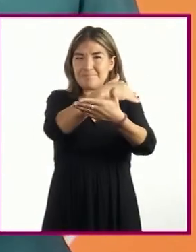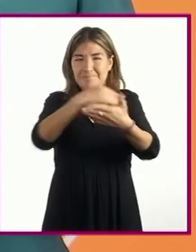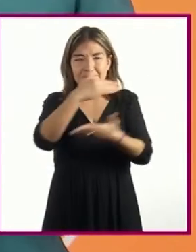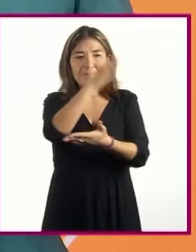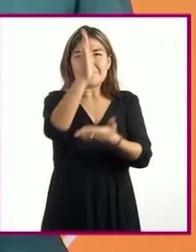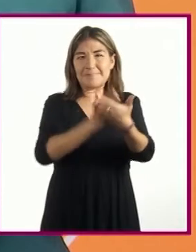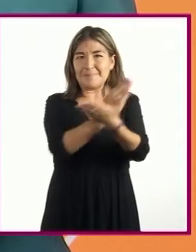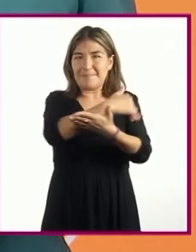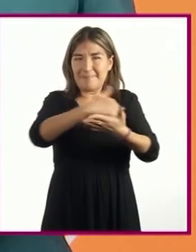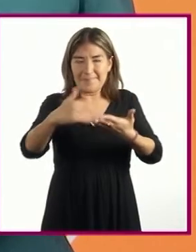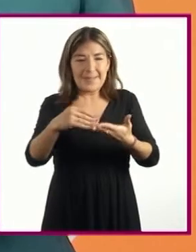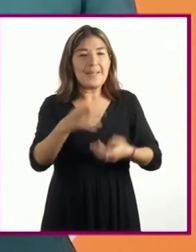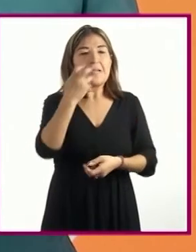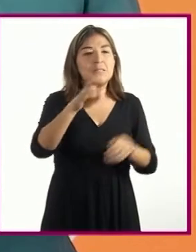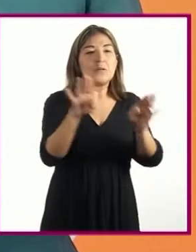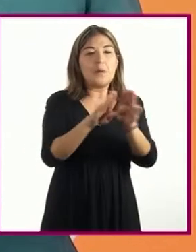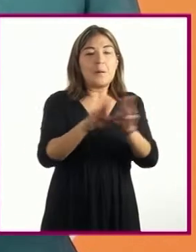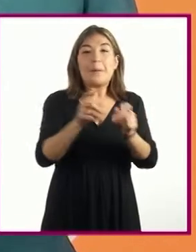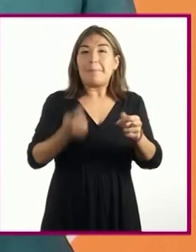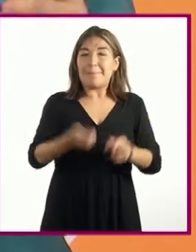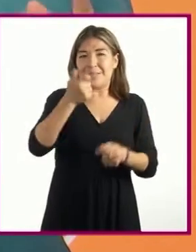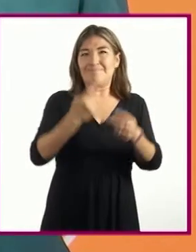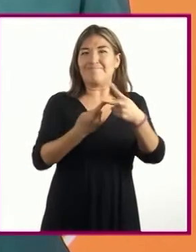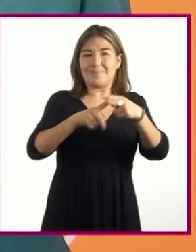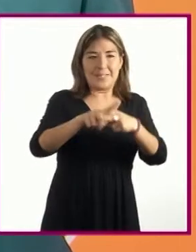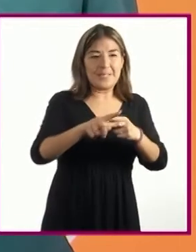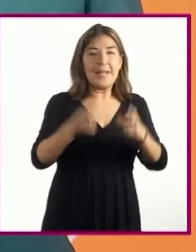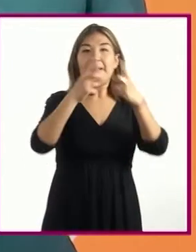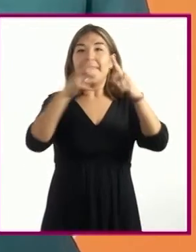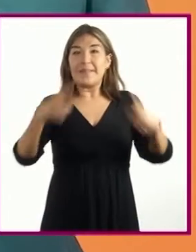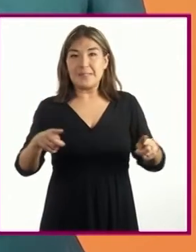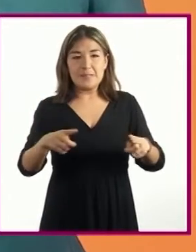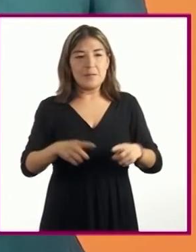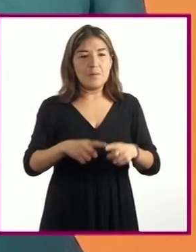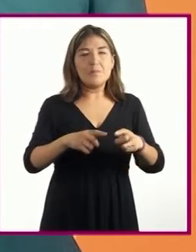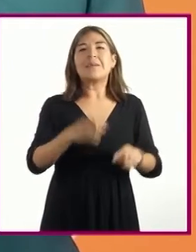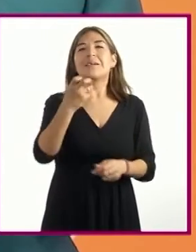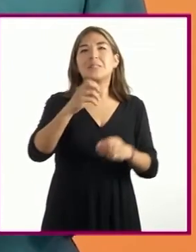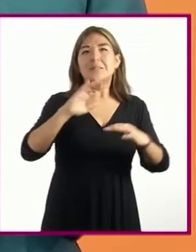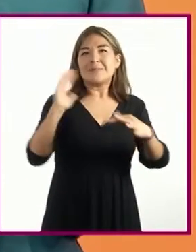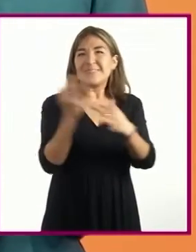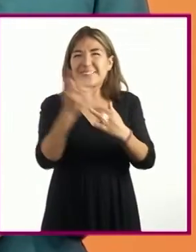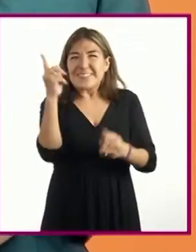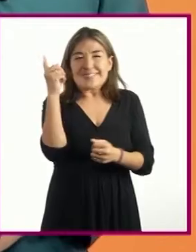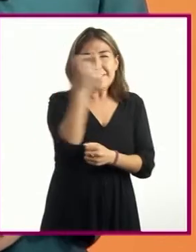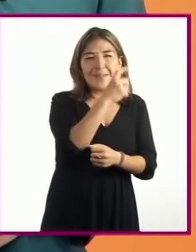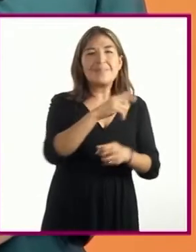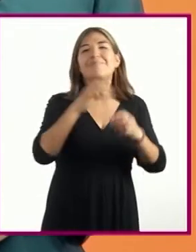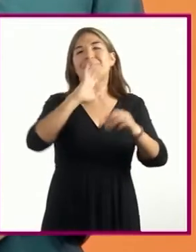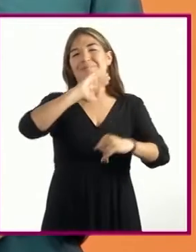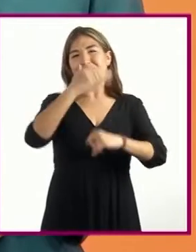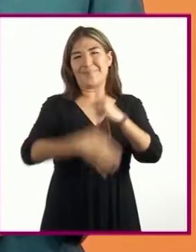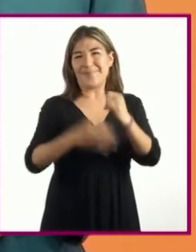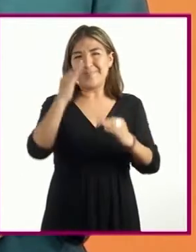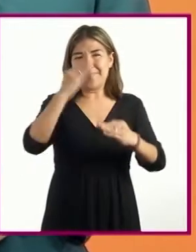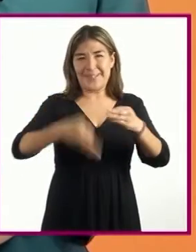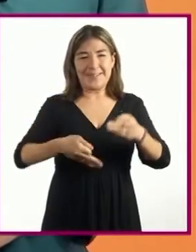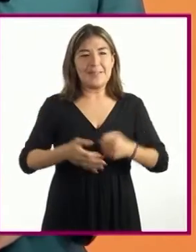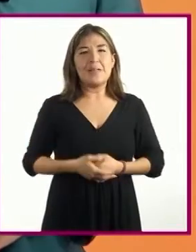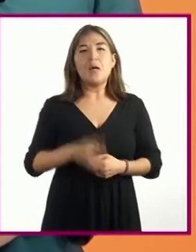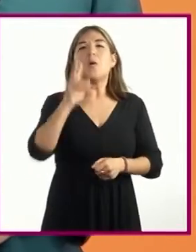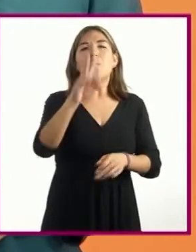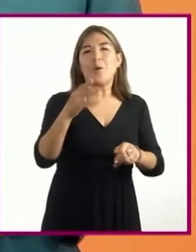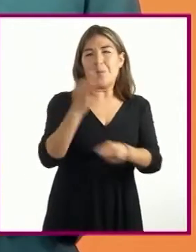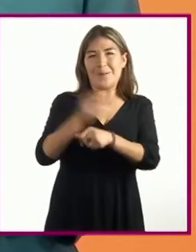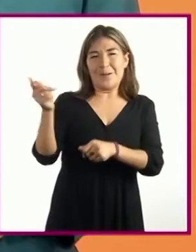Planteamiento, desarrollo de la acción, clímax y desenlace. Veamos la historieta de su